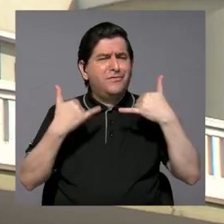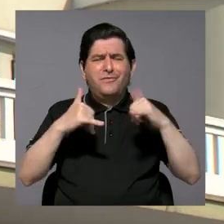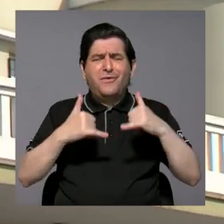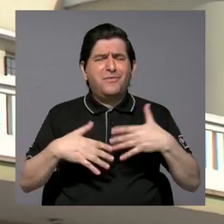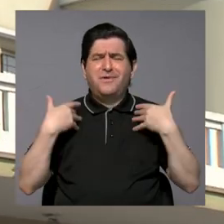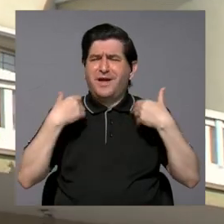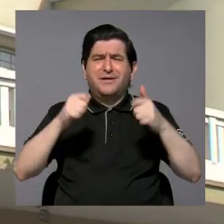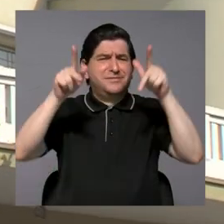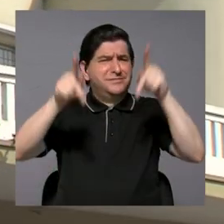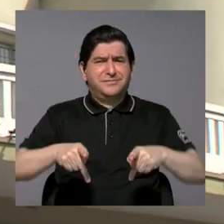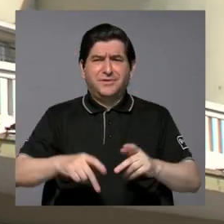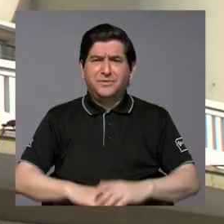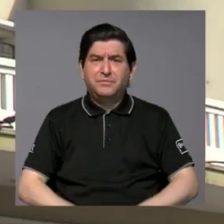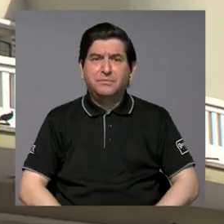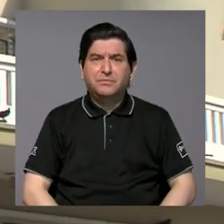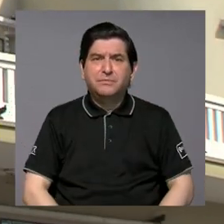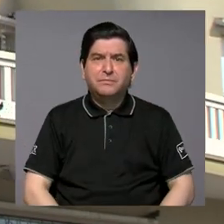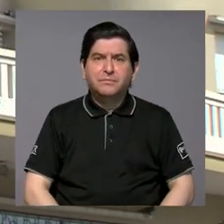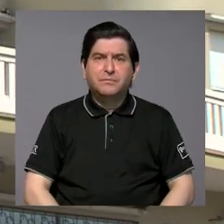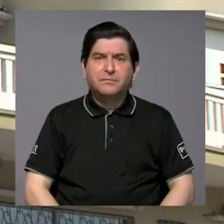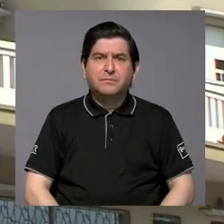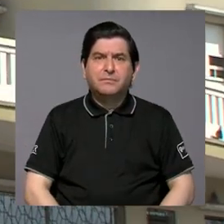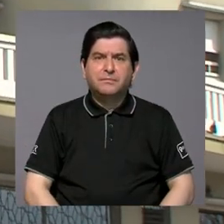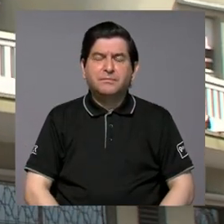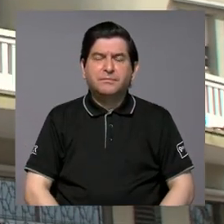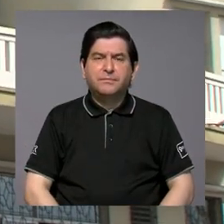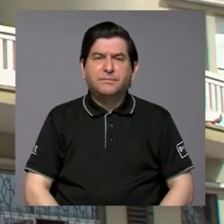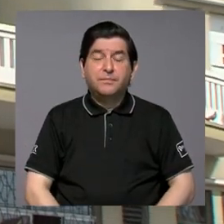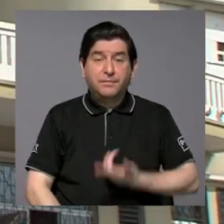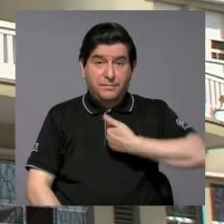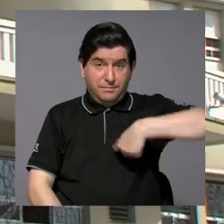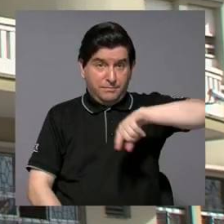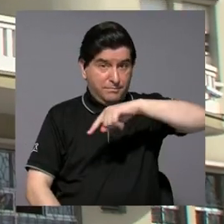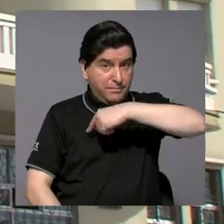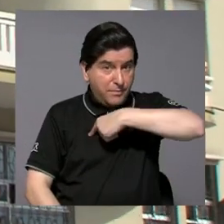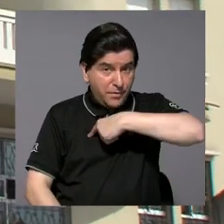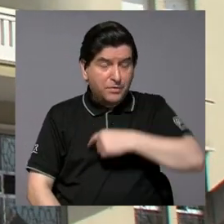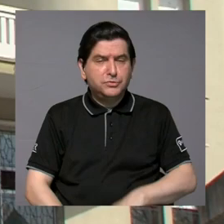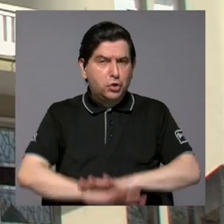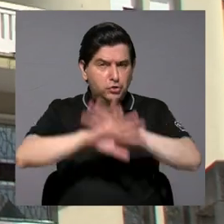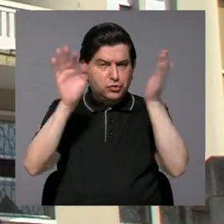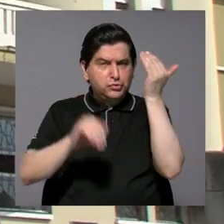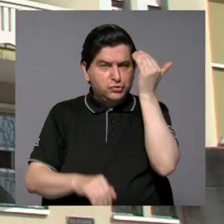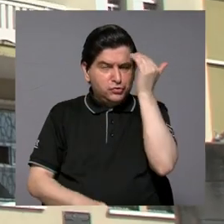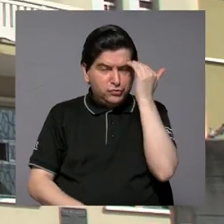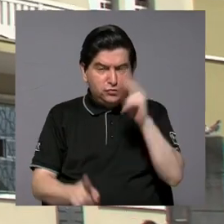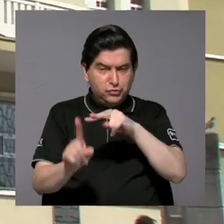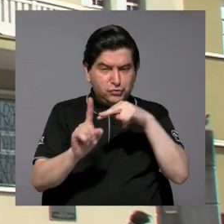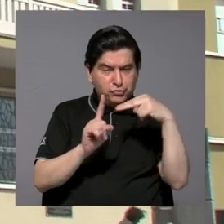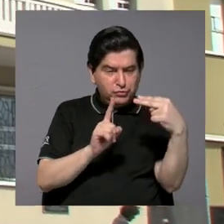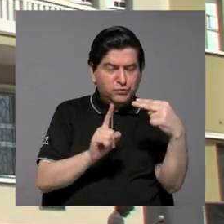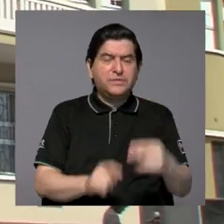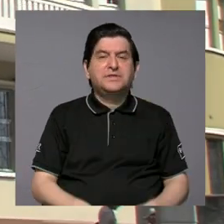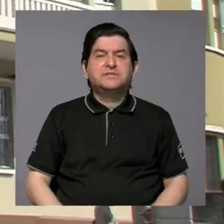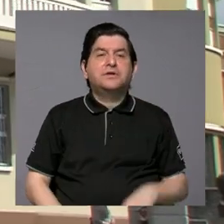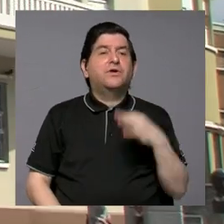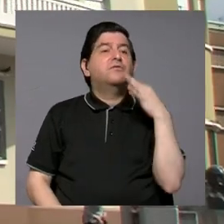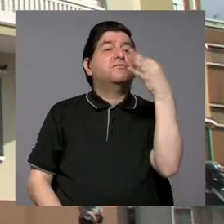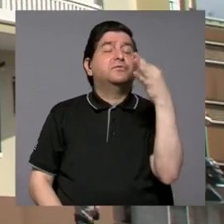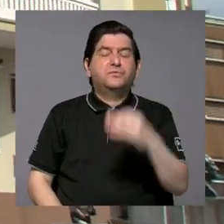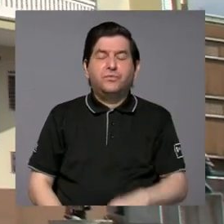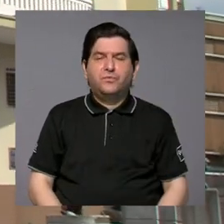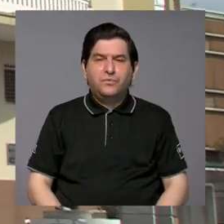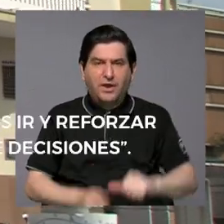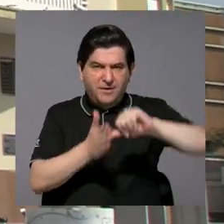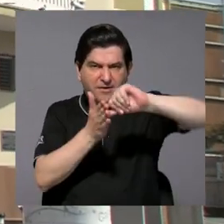salud de las personas. Y justamente, si nosotros tenemos claro cuál es la visión, hacia dónde queremos ir y